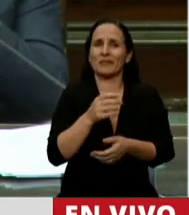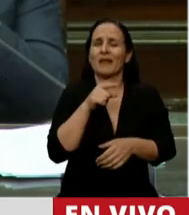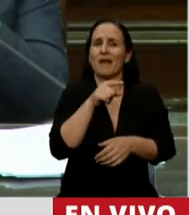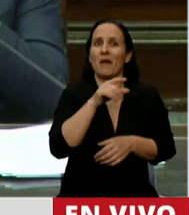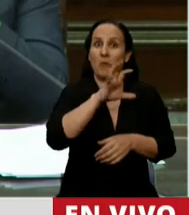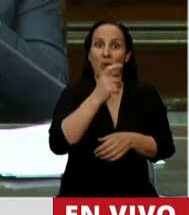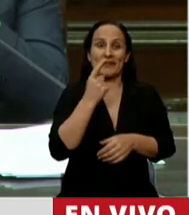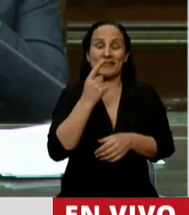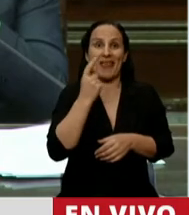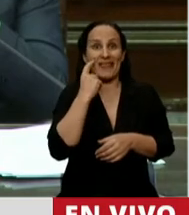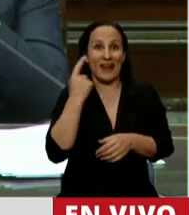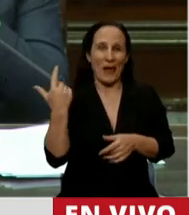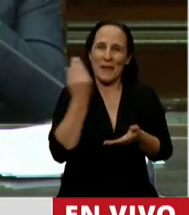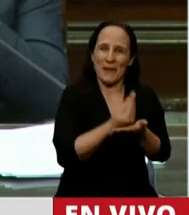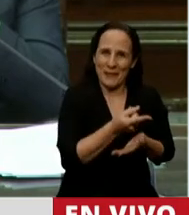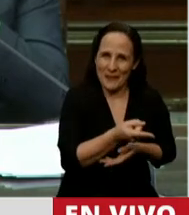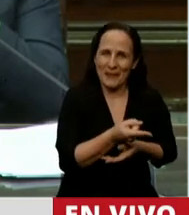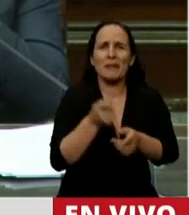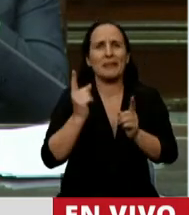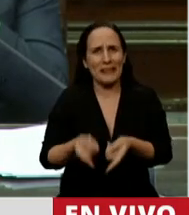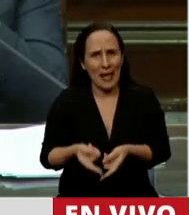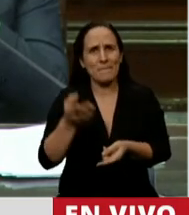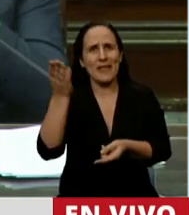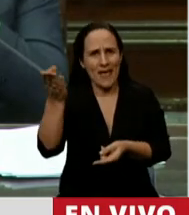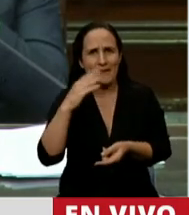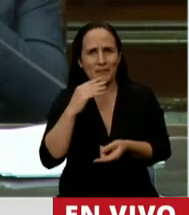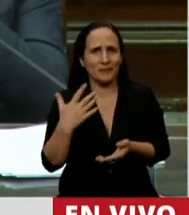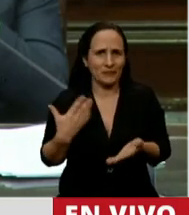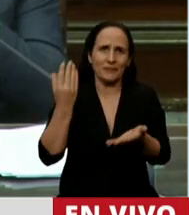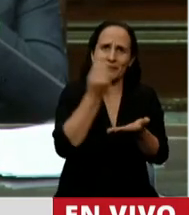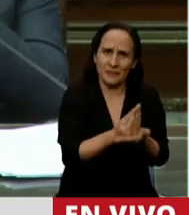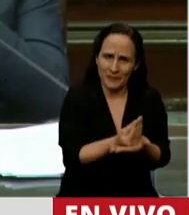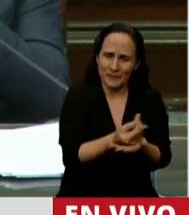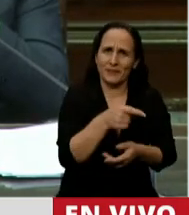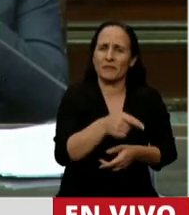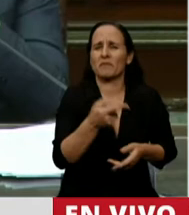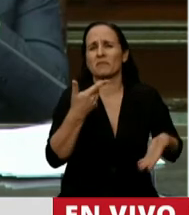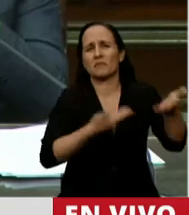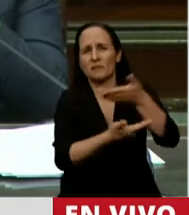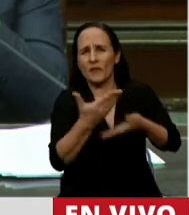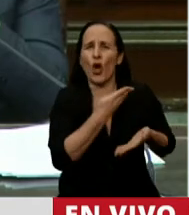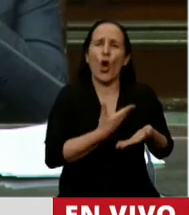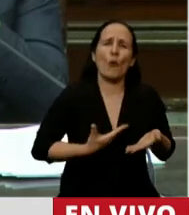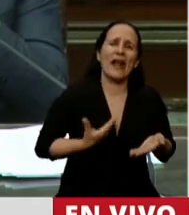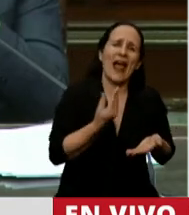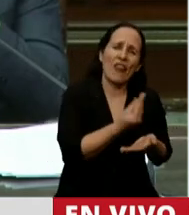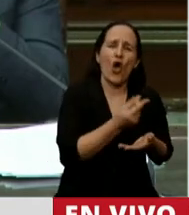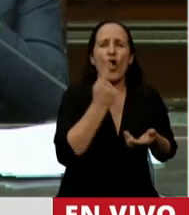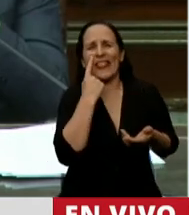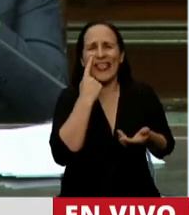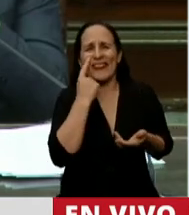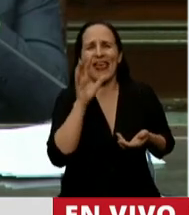Ríos, como también usted, señor presidente, ha estado aquí en la provincia compartiendo con el gobernador, con los